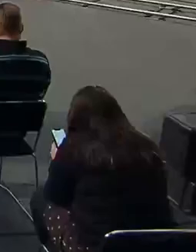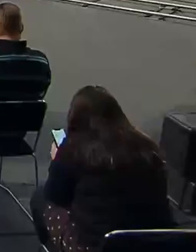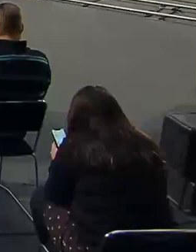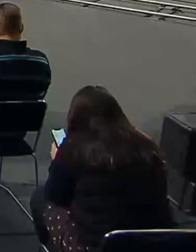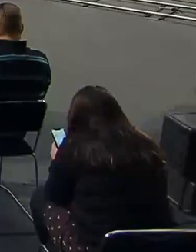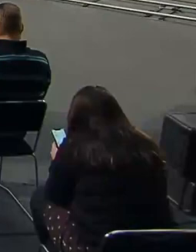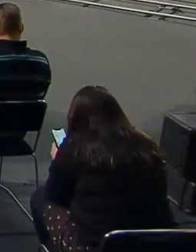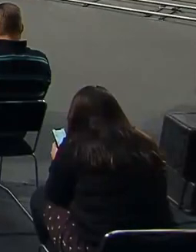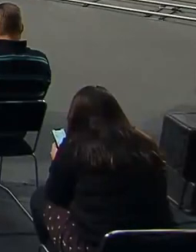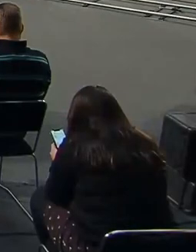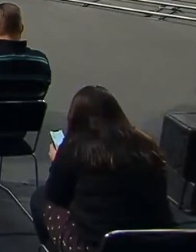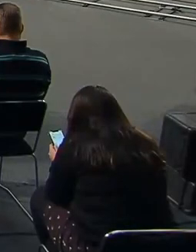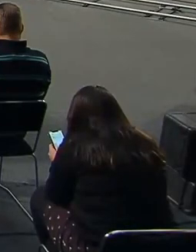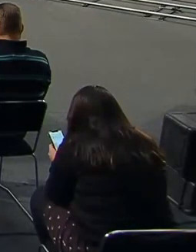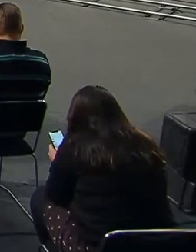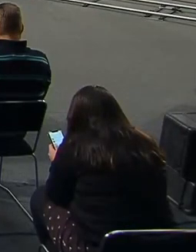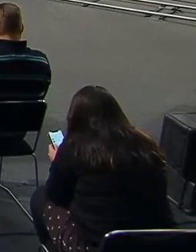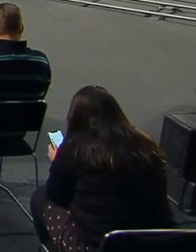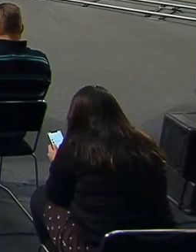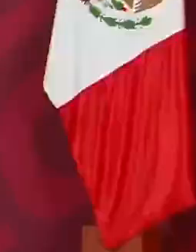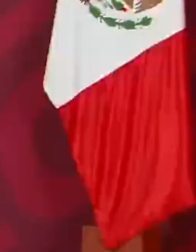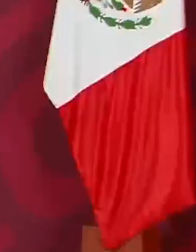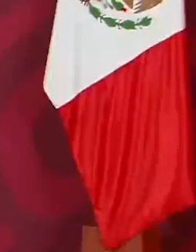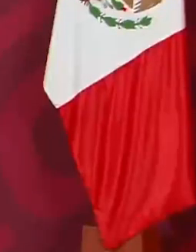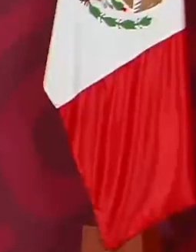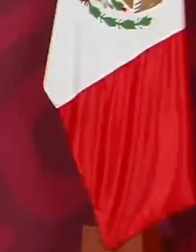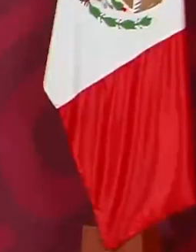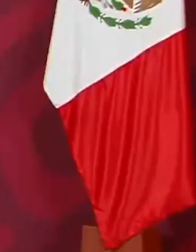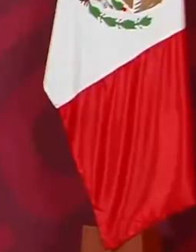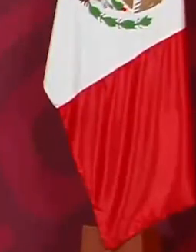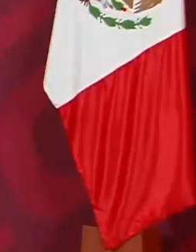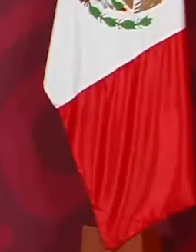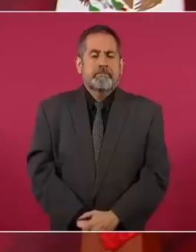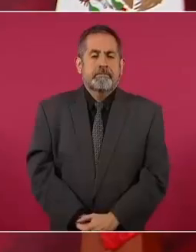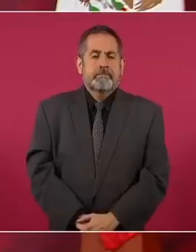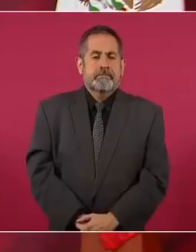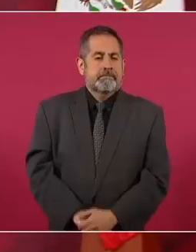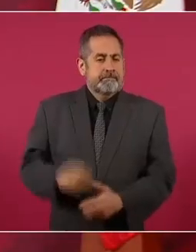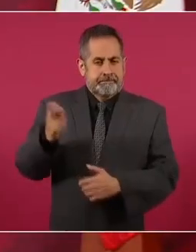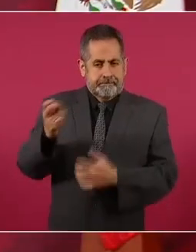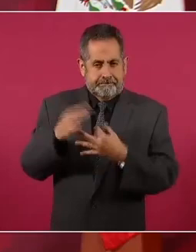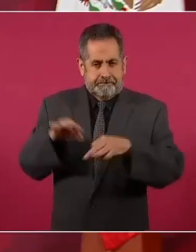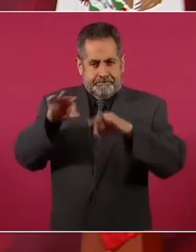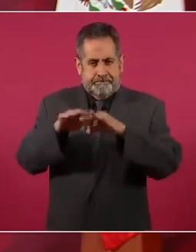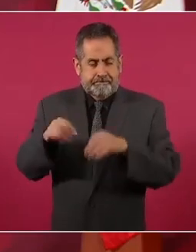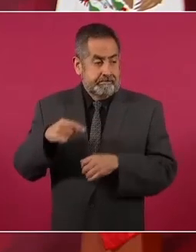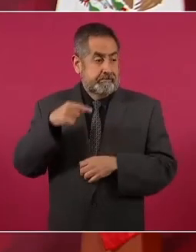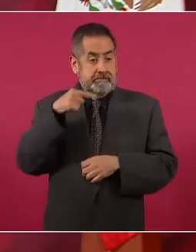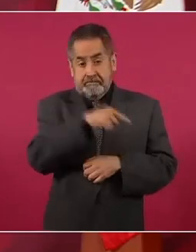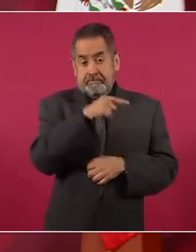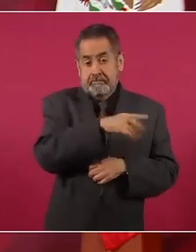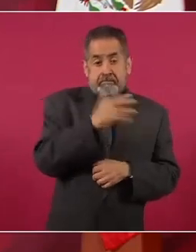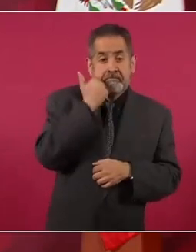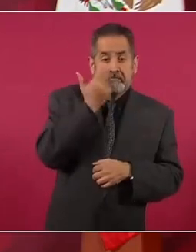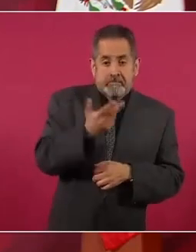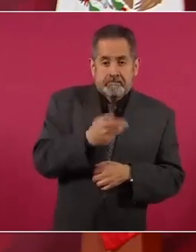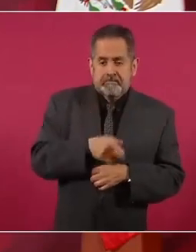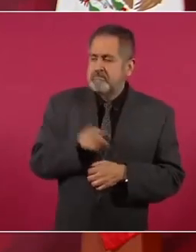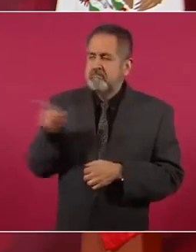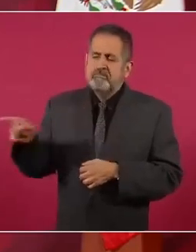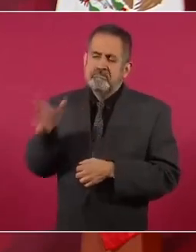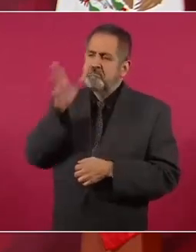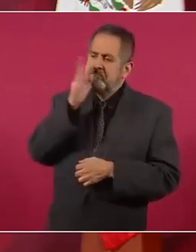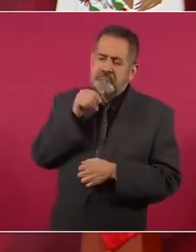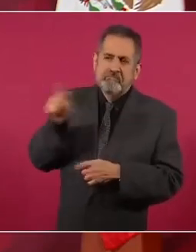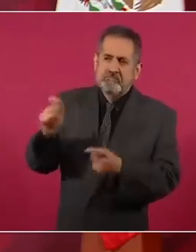Eso es importantísimo, esa era la apuesta de que no íbamos a poder